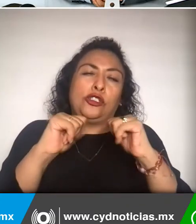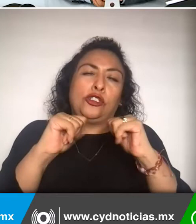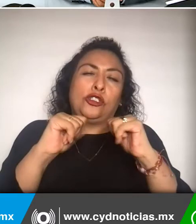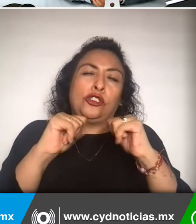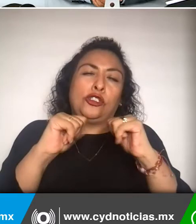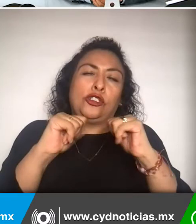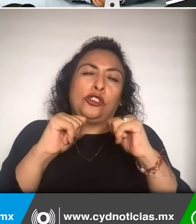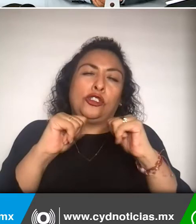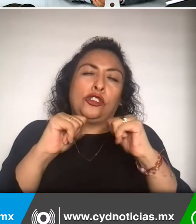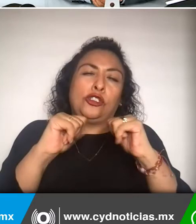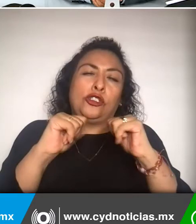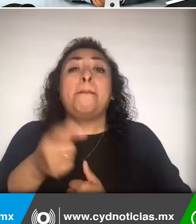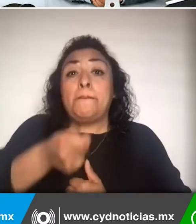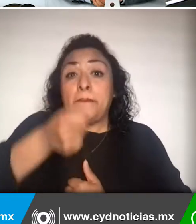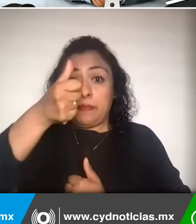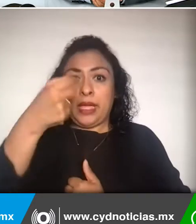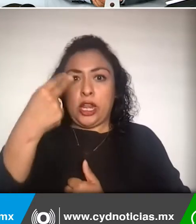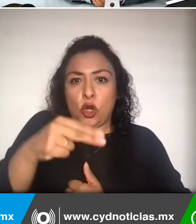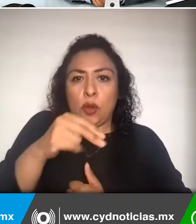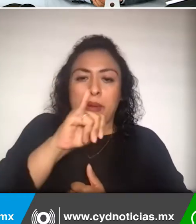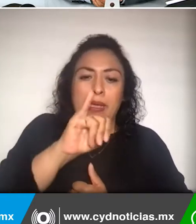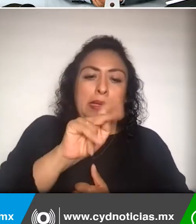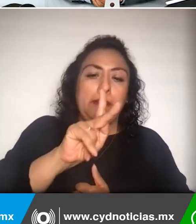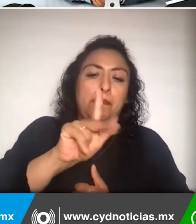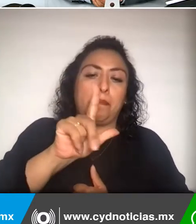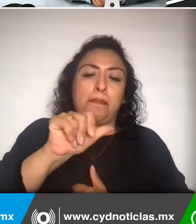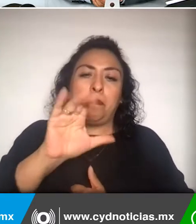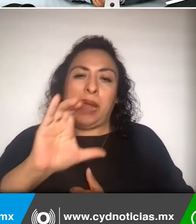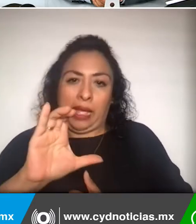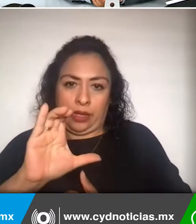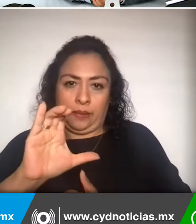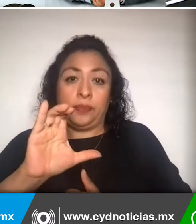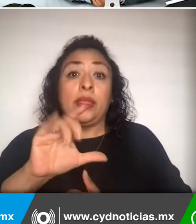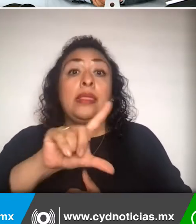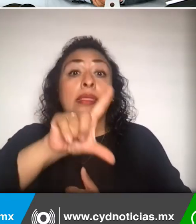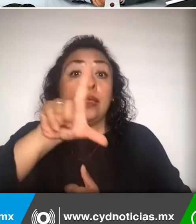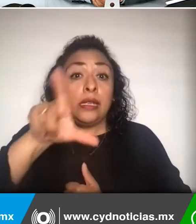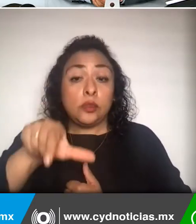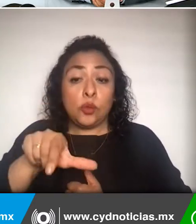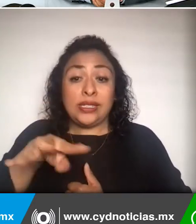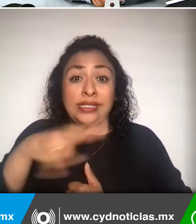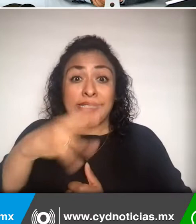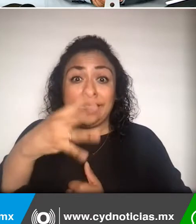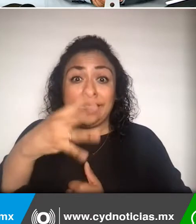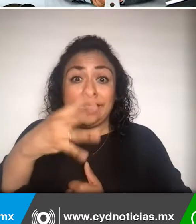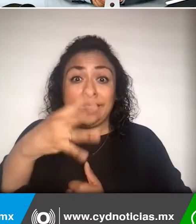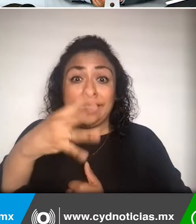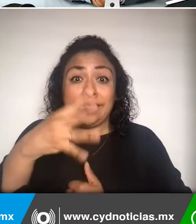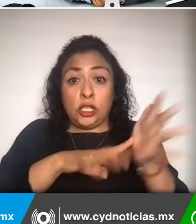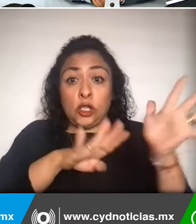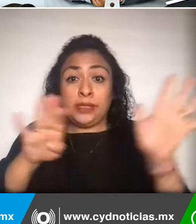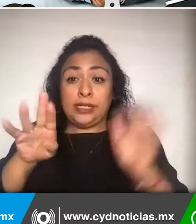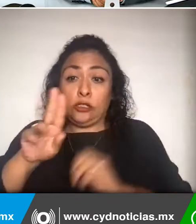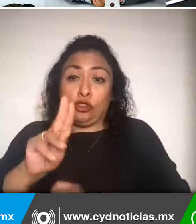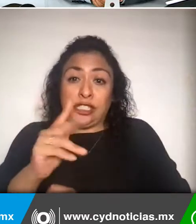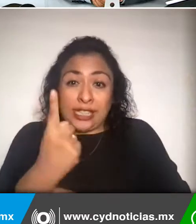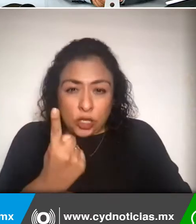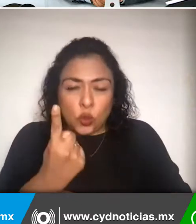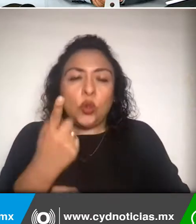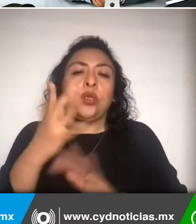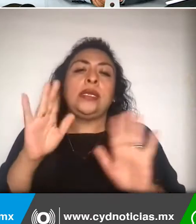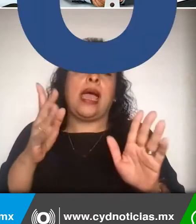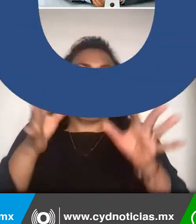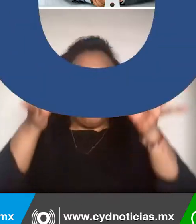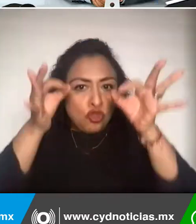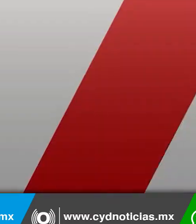IPLAC, originalmente como asociación civil. Pero 14 años después, en 1981, empieza a funcionar ya como